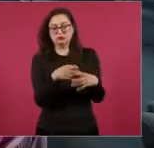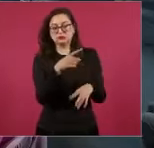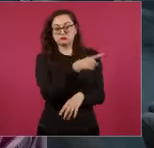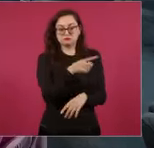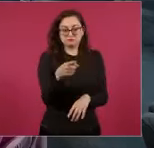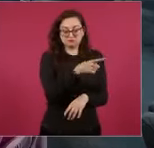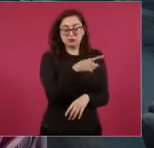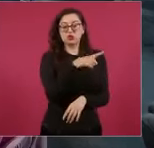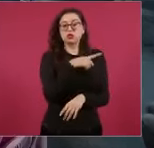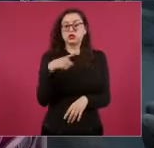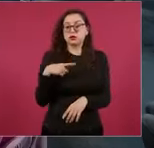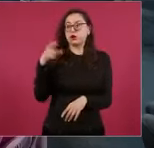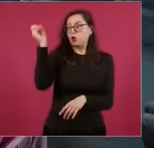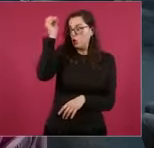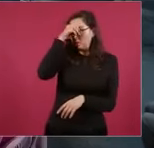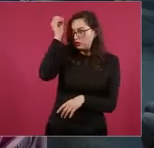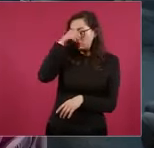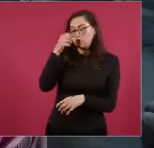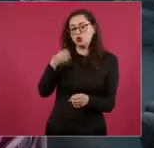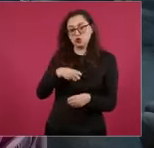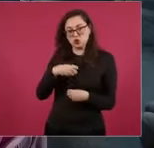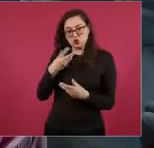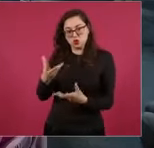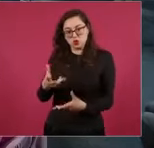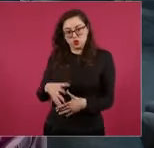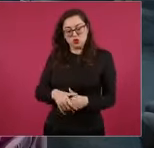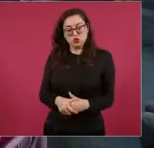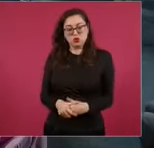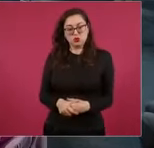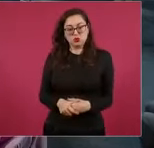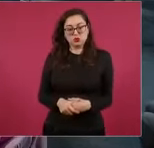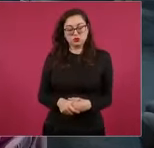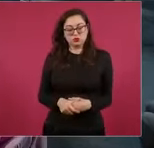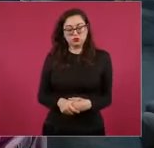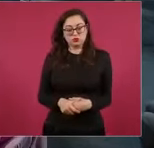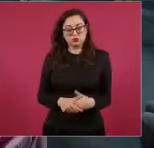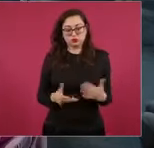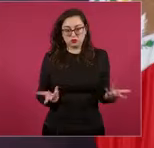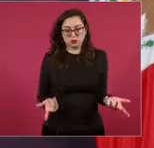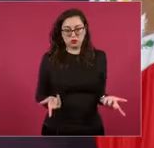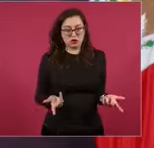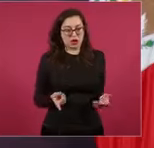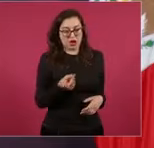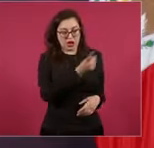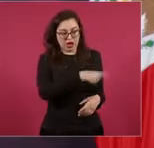sus